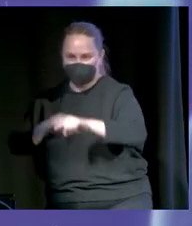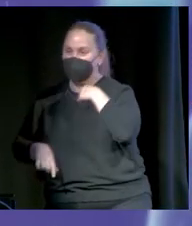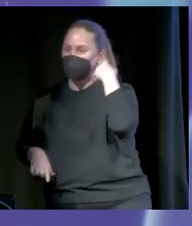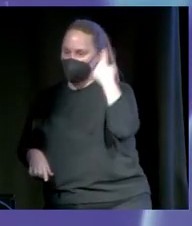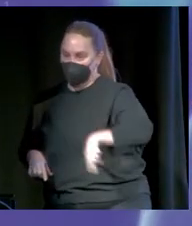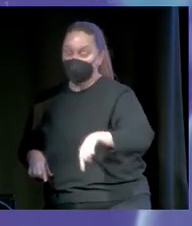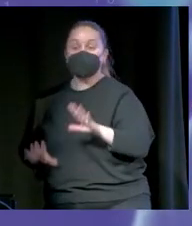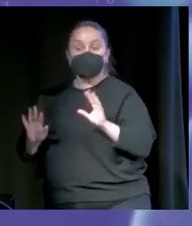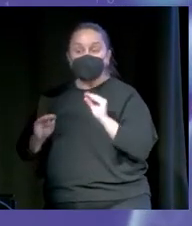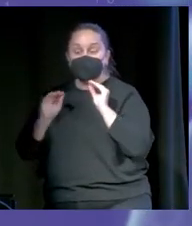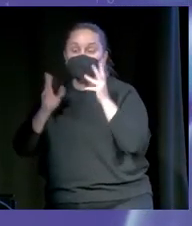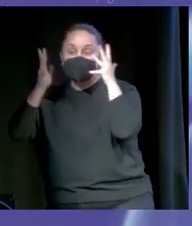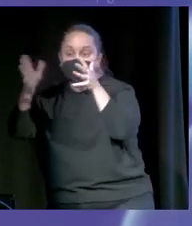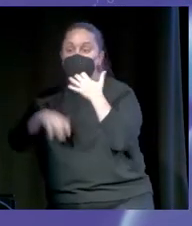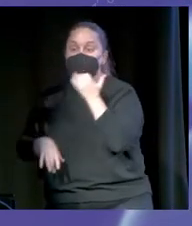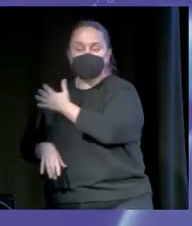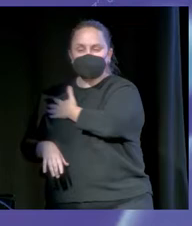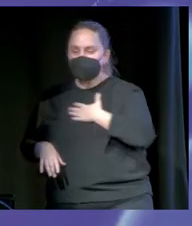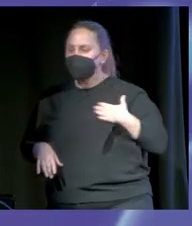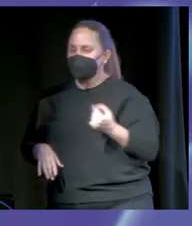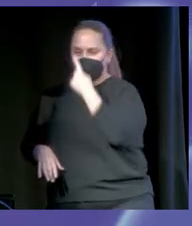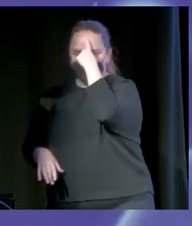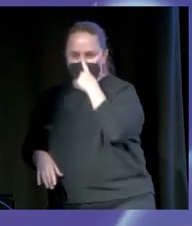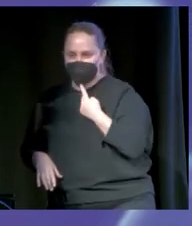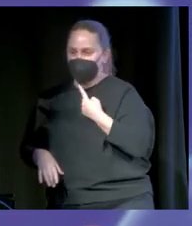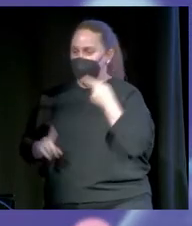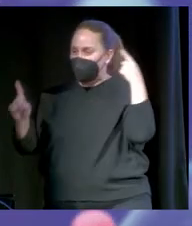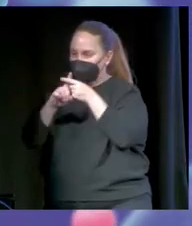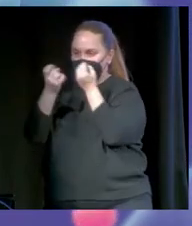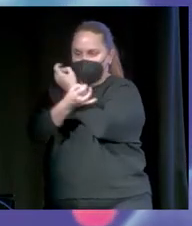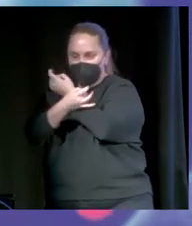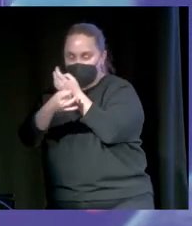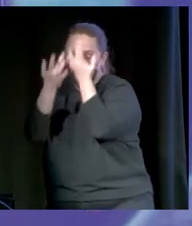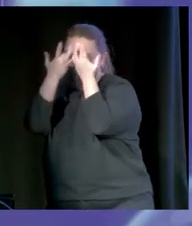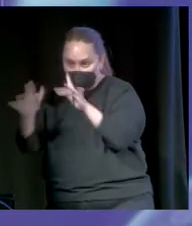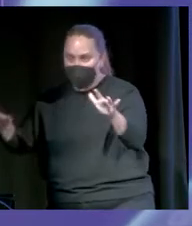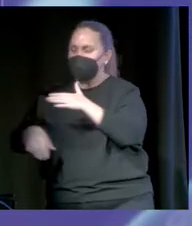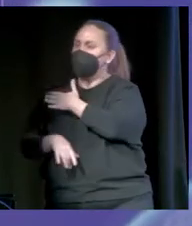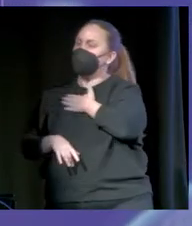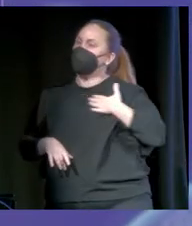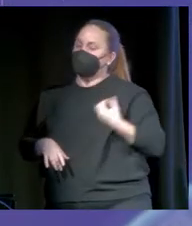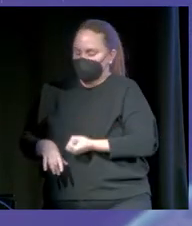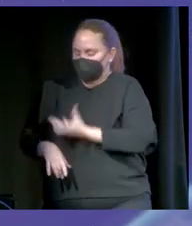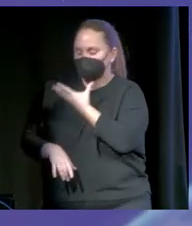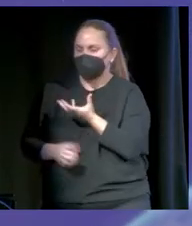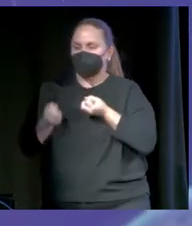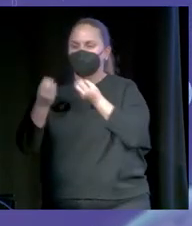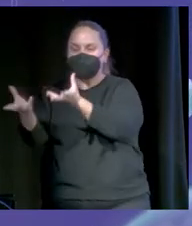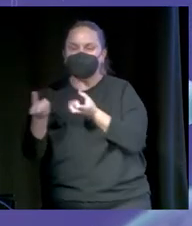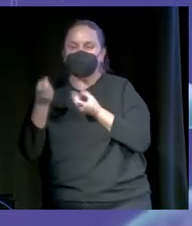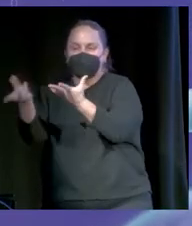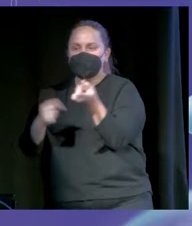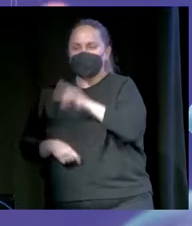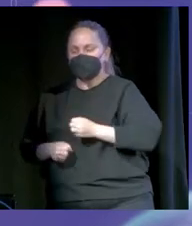empezar una cuenta de divulgación, que sea porque os gusta contar cosas. Eso es lo fundamental, que os guste contar cosas, que lo vayáis a pasar bien.